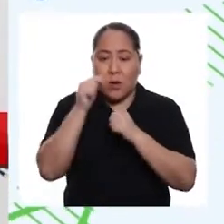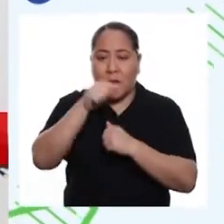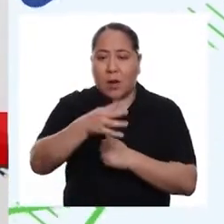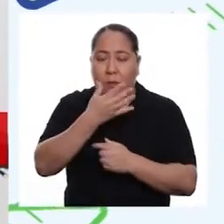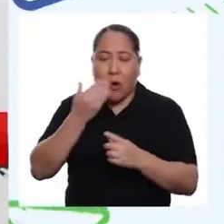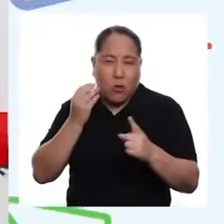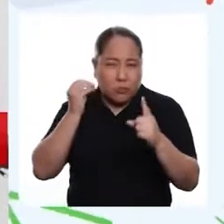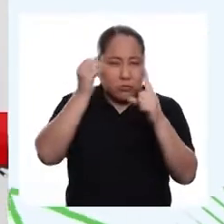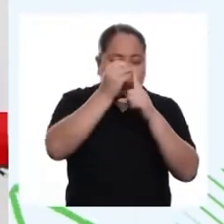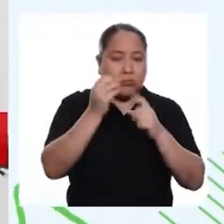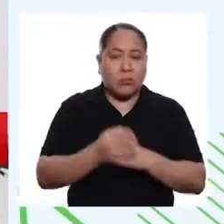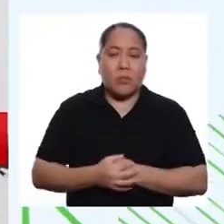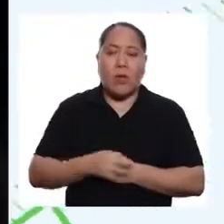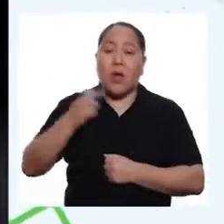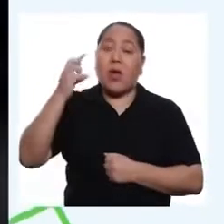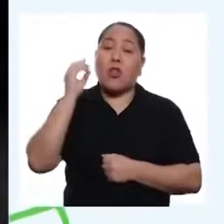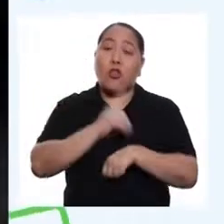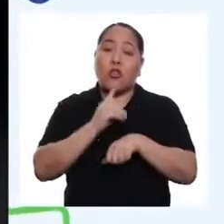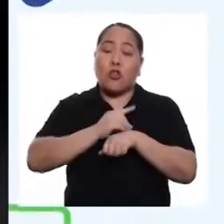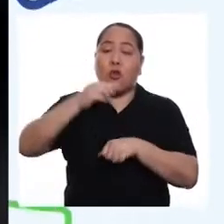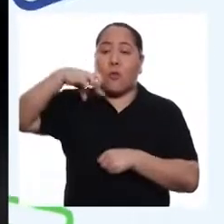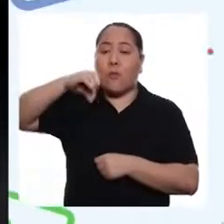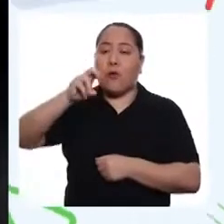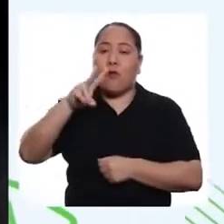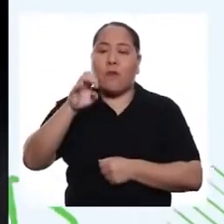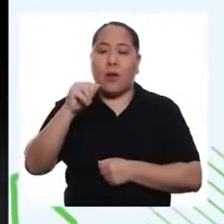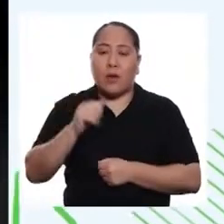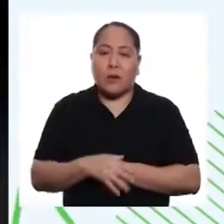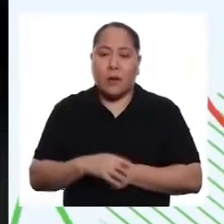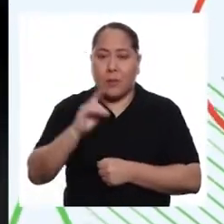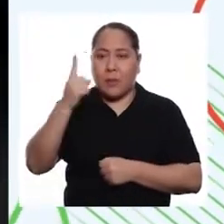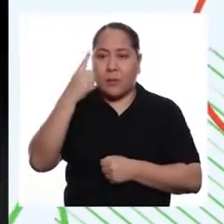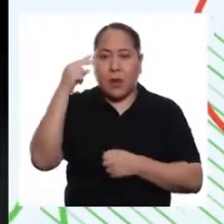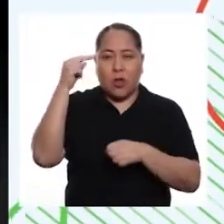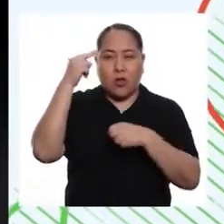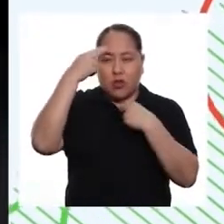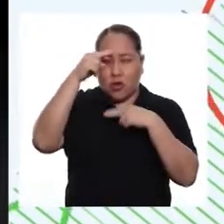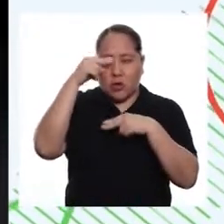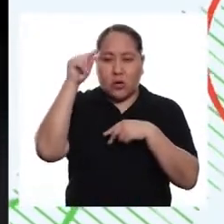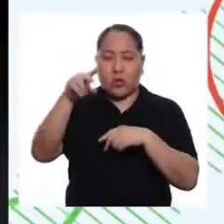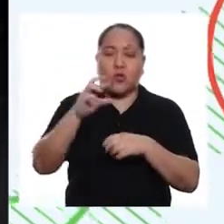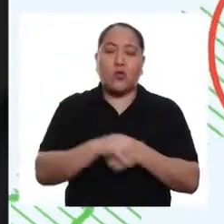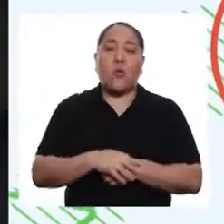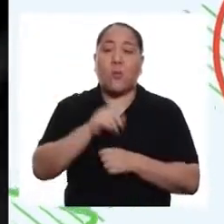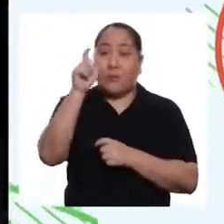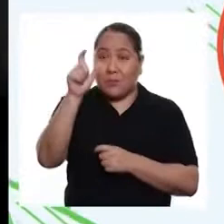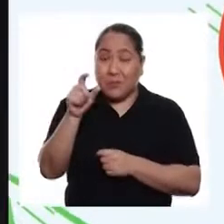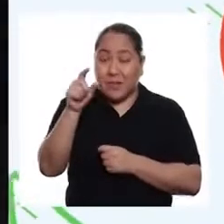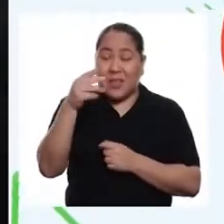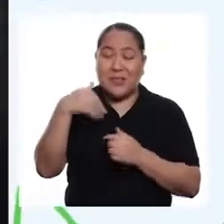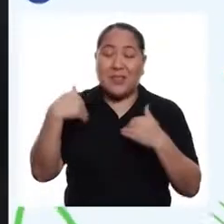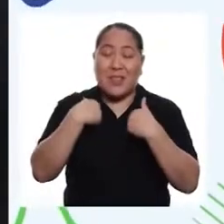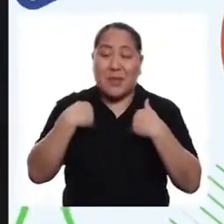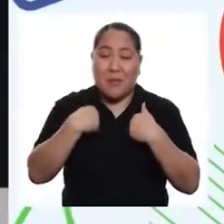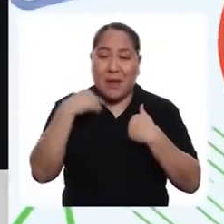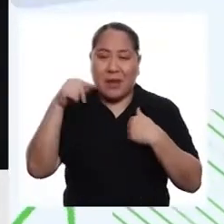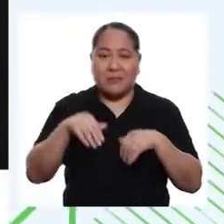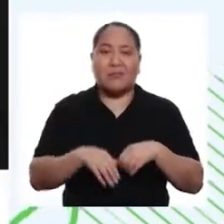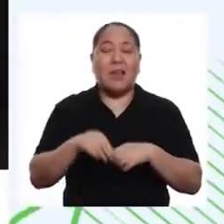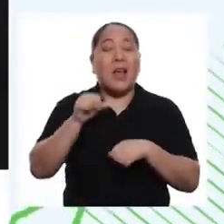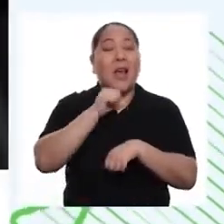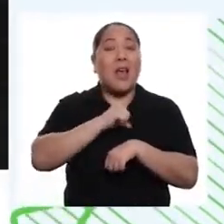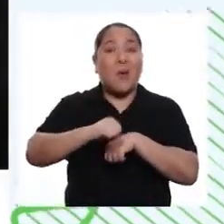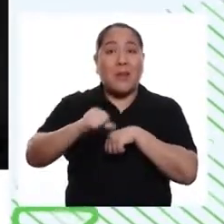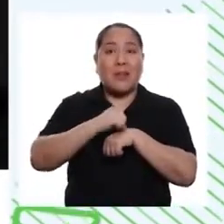para lograr. El Dr. Pobea recibe las primeras noticias de su paciente. La operación fue un